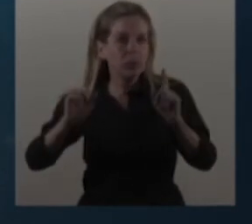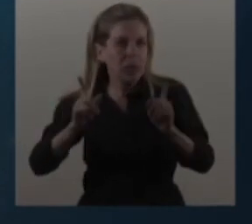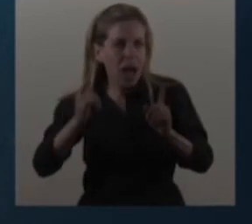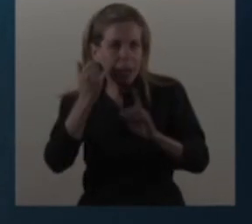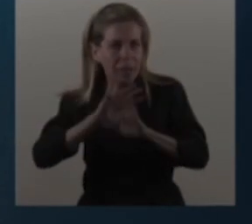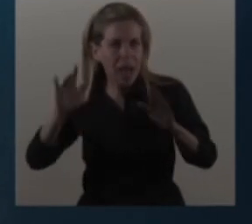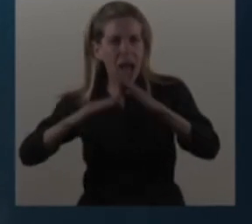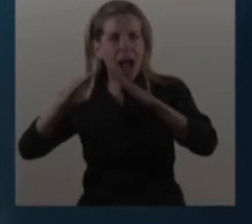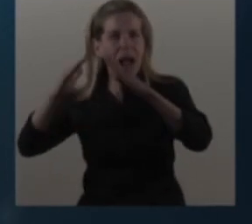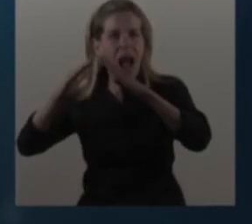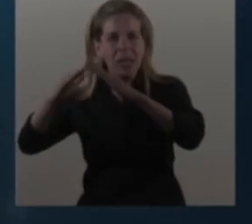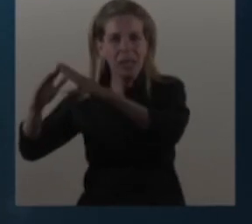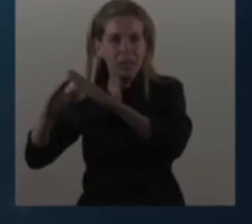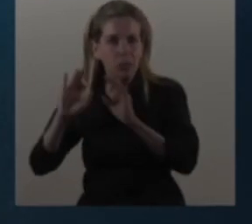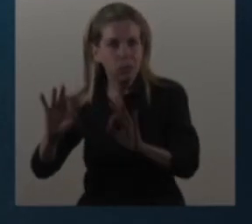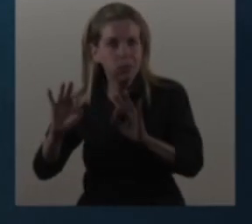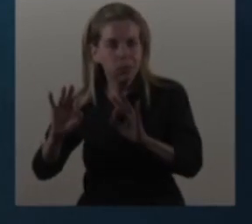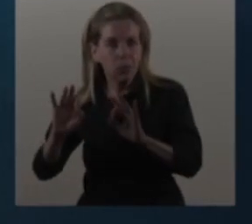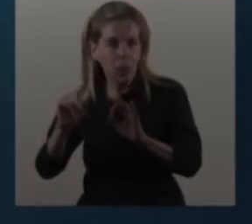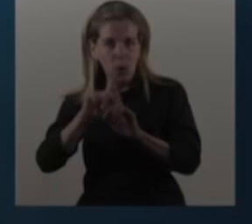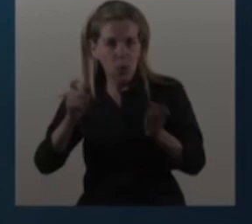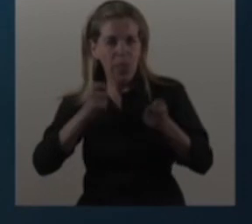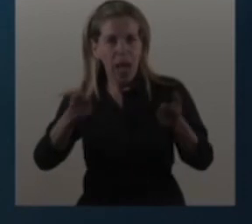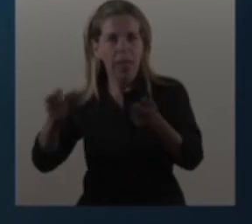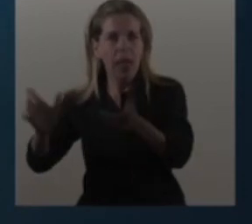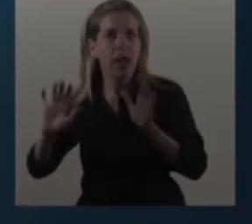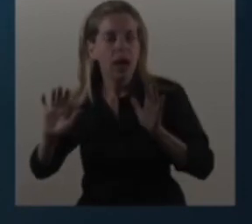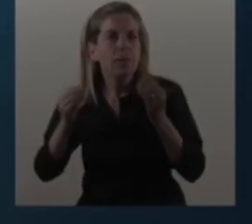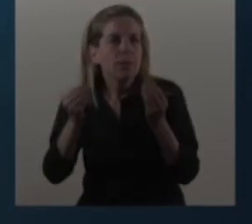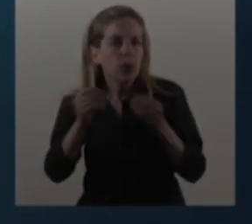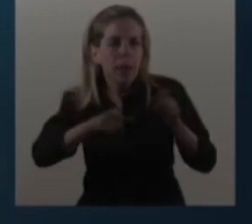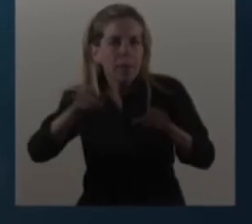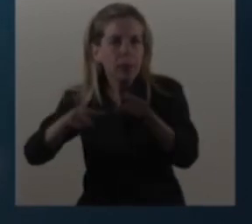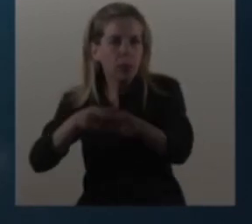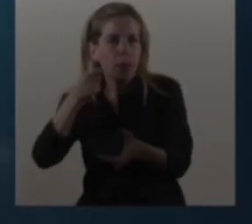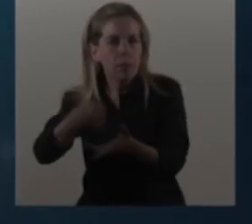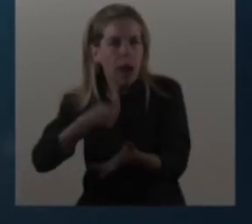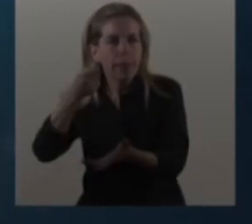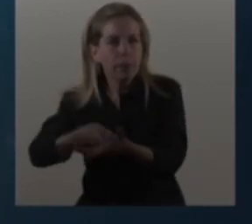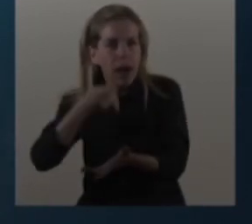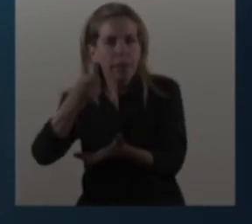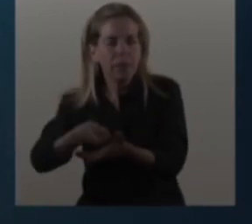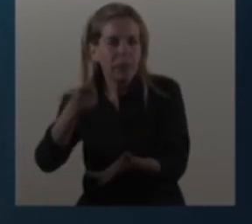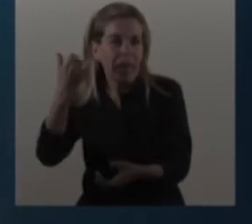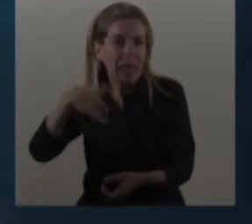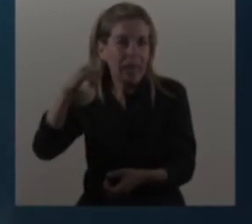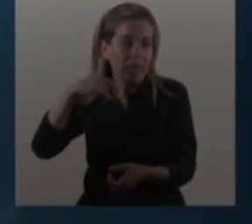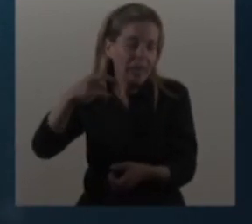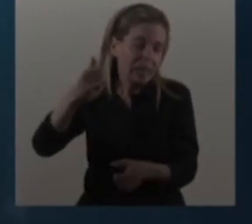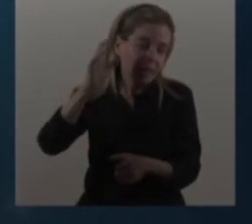¿Por qué condenaron a los destinatarios a pagar intereses que eran imposibles de pagar con los ingresos de cualquier Argentina?